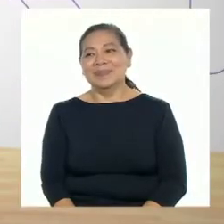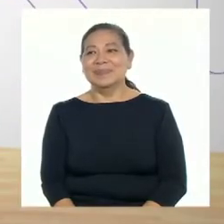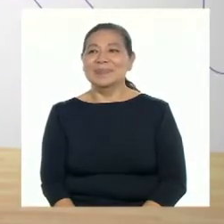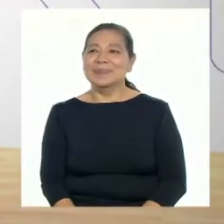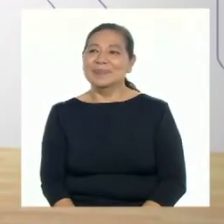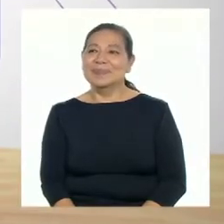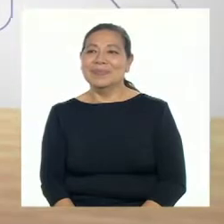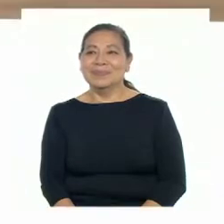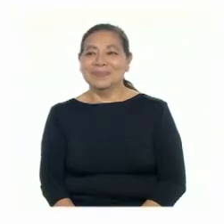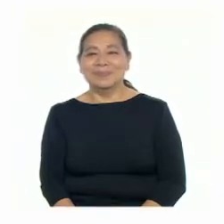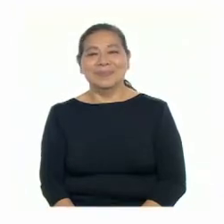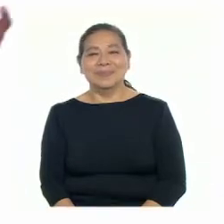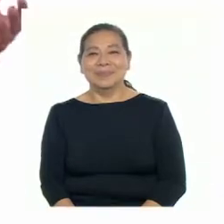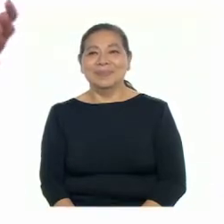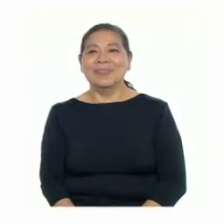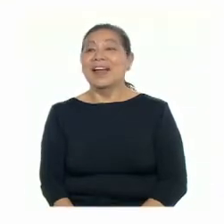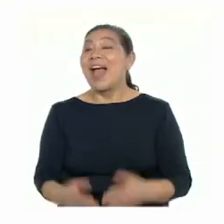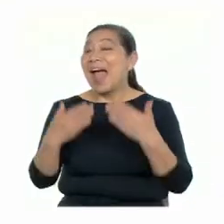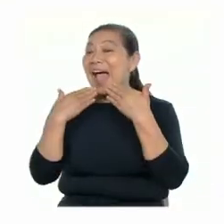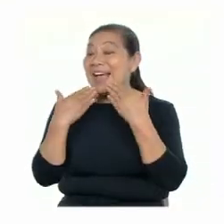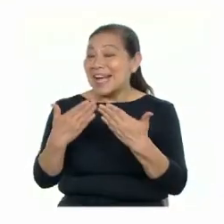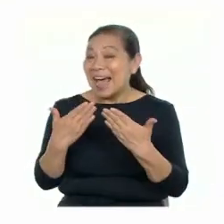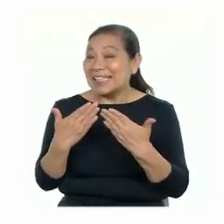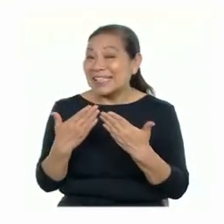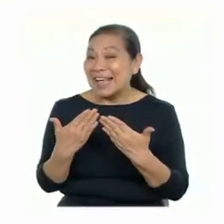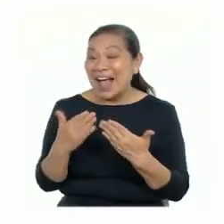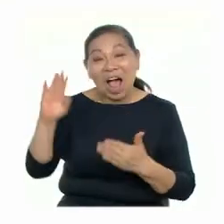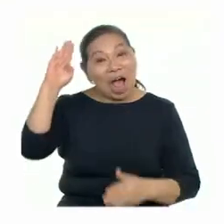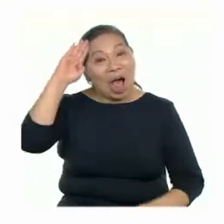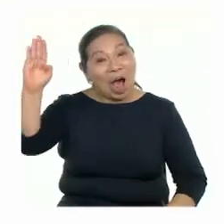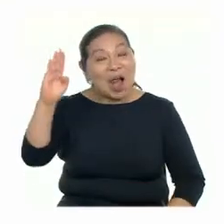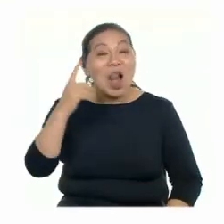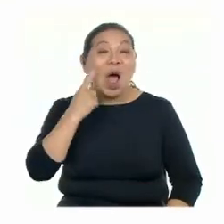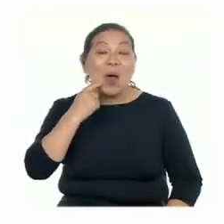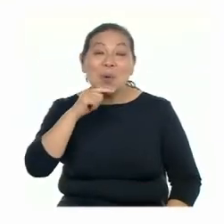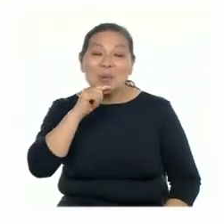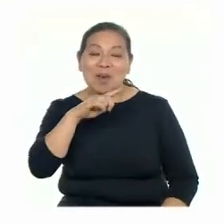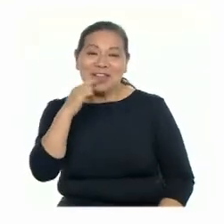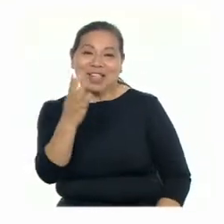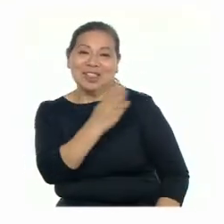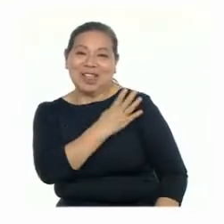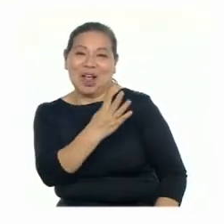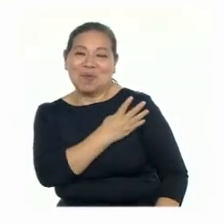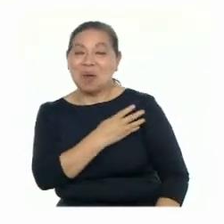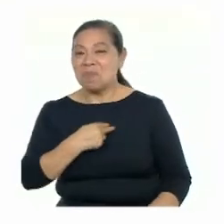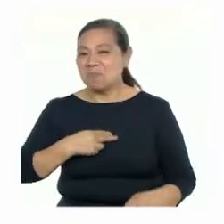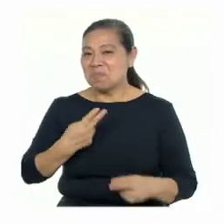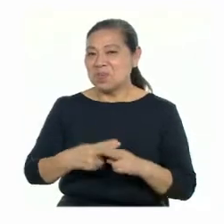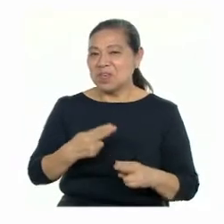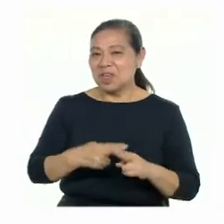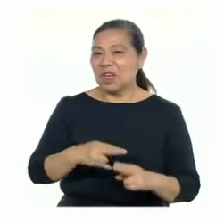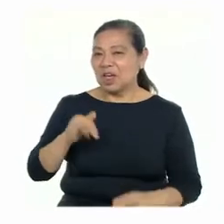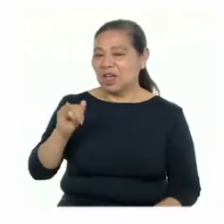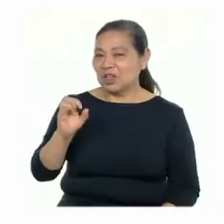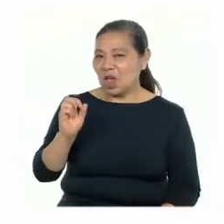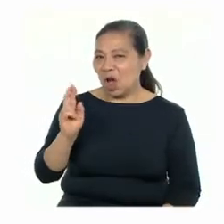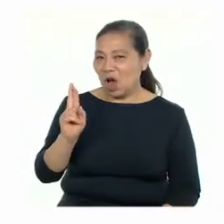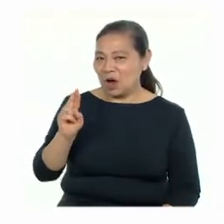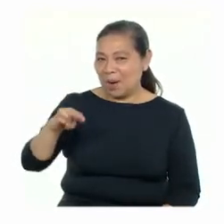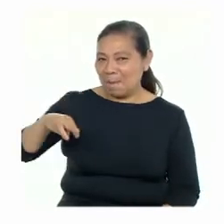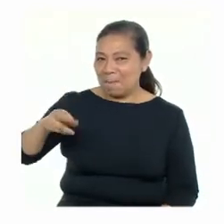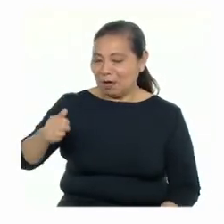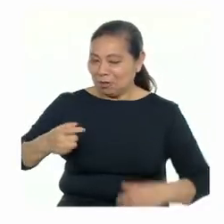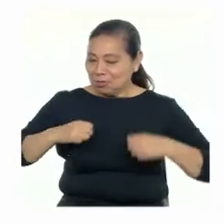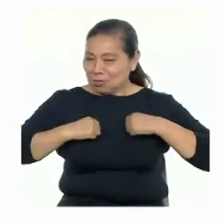¡Aquí de ¡Gracias, Yaremi! ¡Hola, chicas y chicos de cuarto de secundaria! ¡Mi nombre es Yorma y estamos aquí para